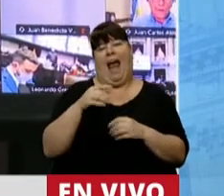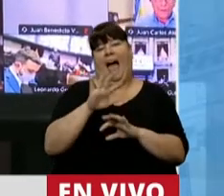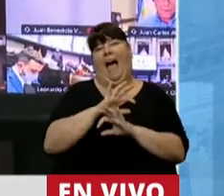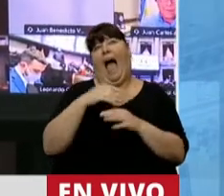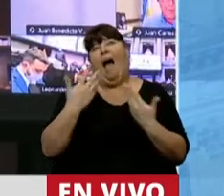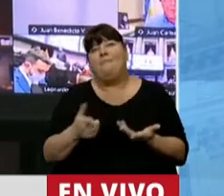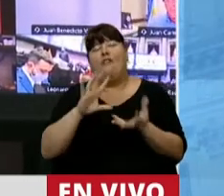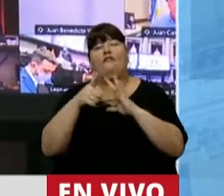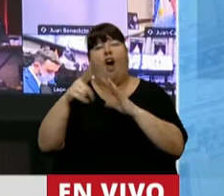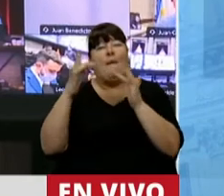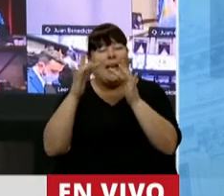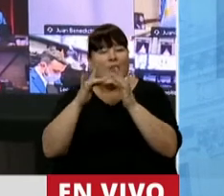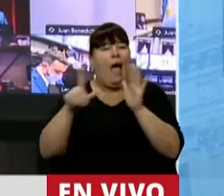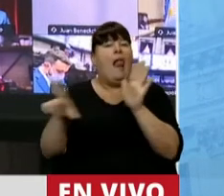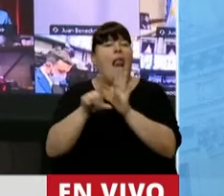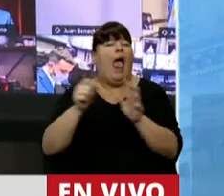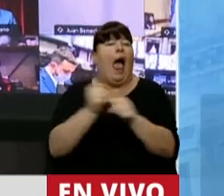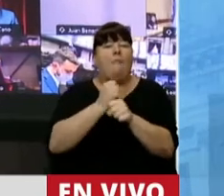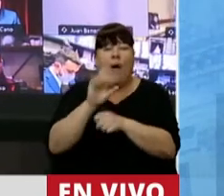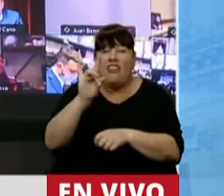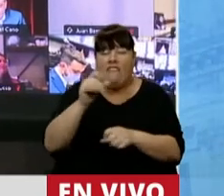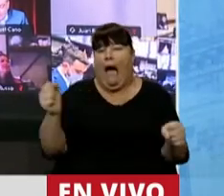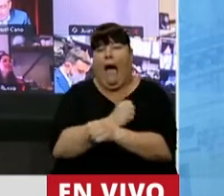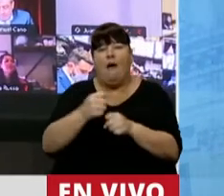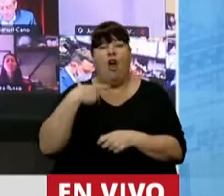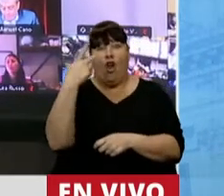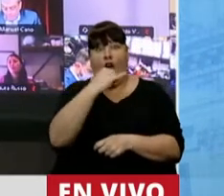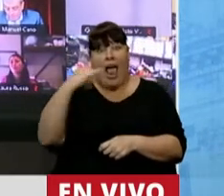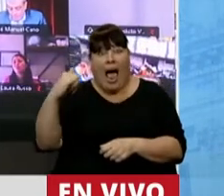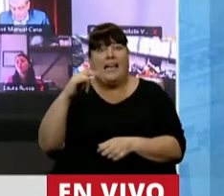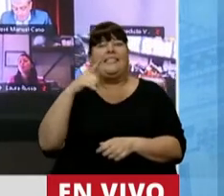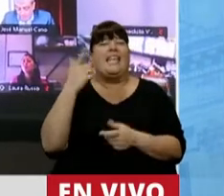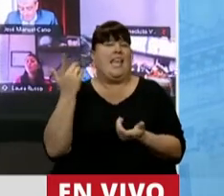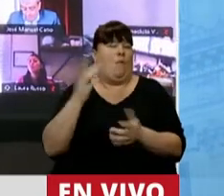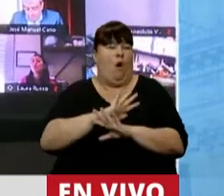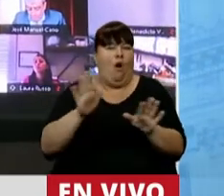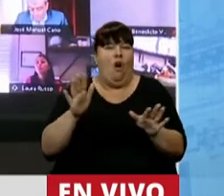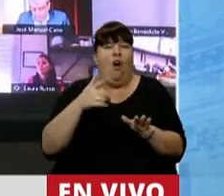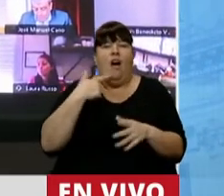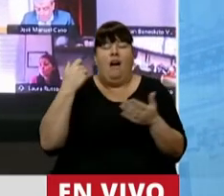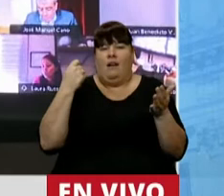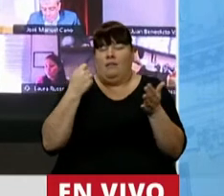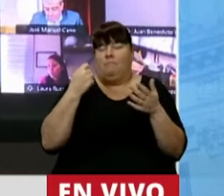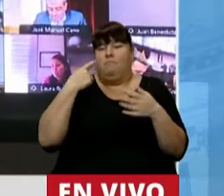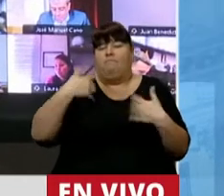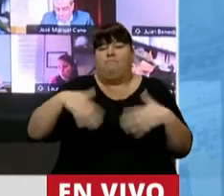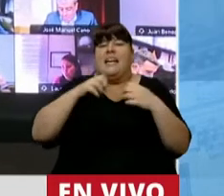bajo este mecanismo las leyes duras de negativo e inconmensurable impacto